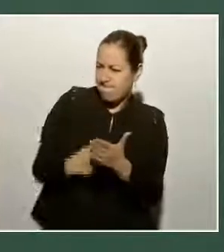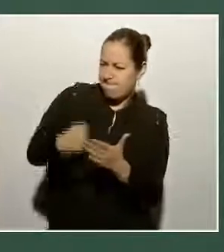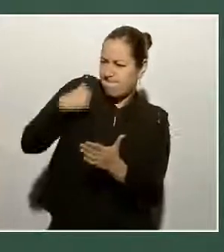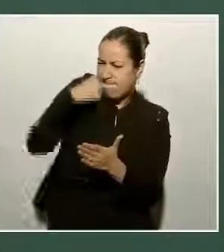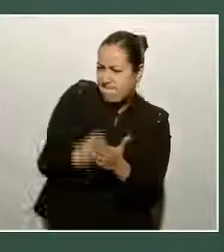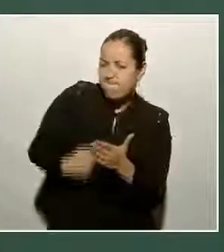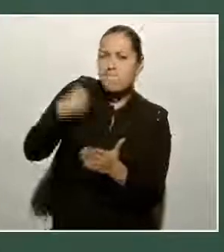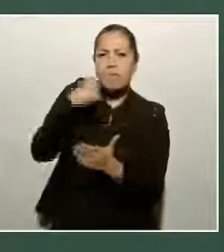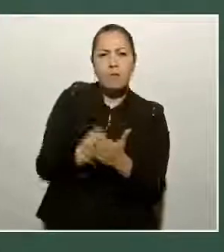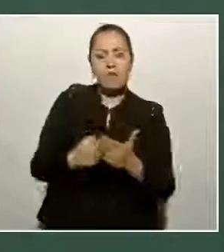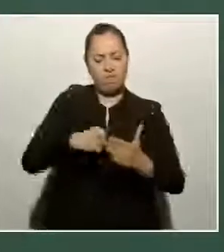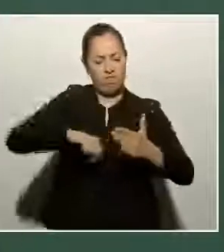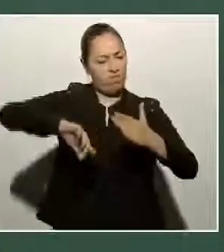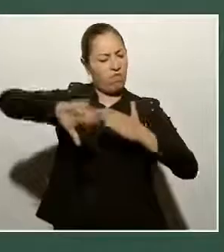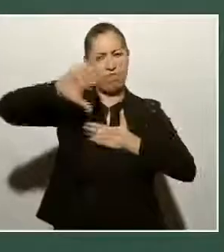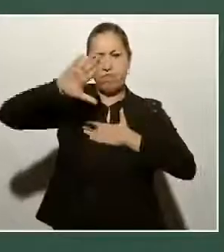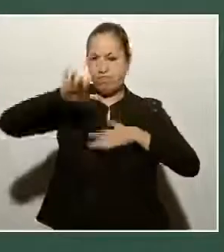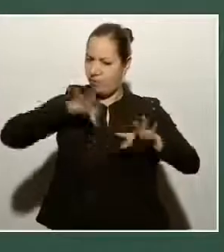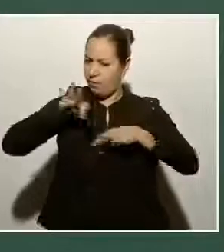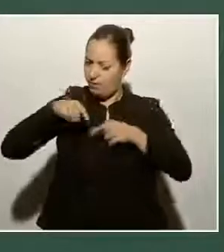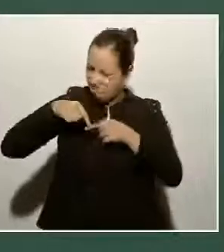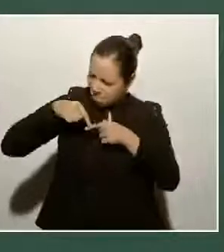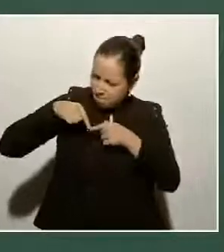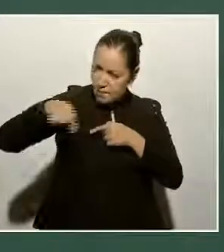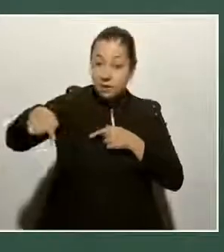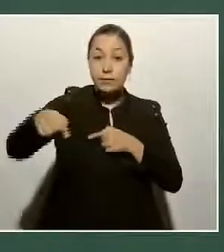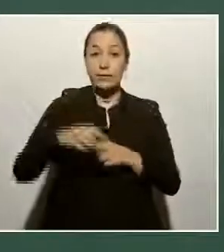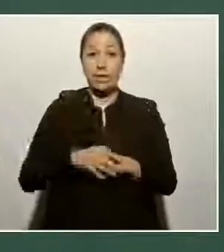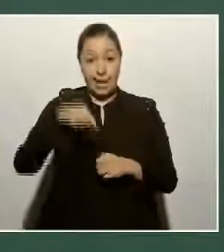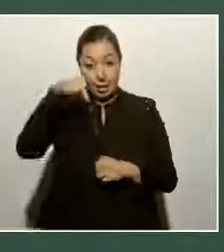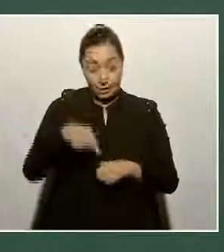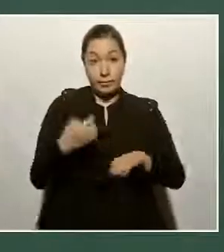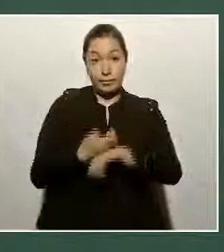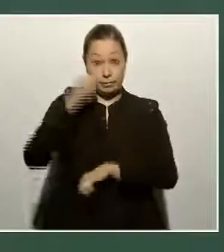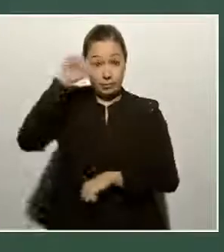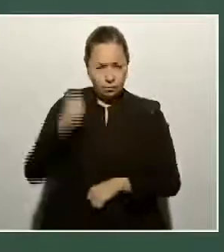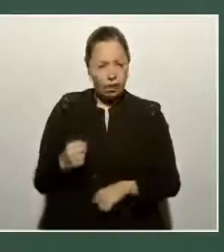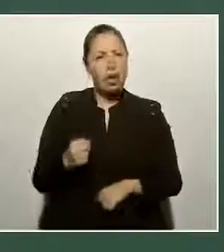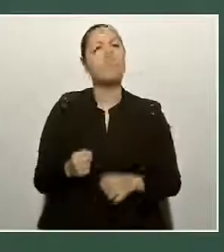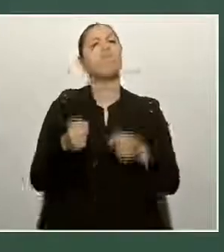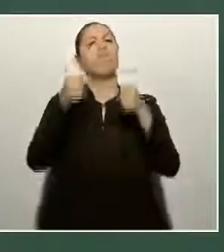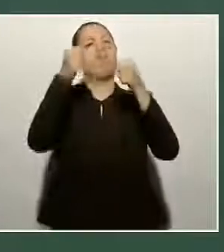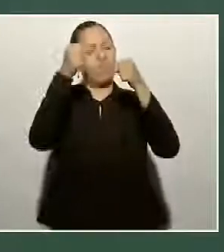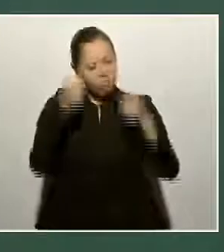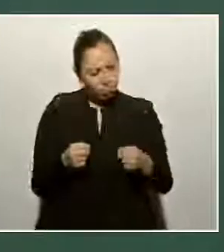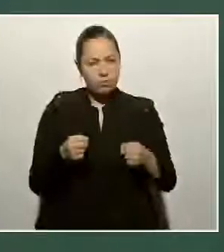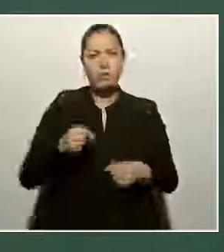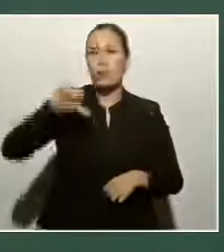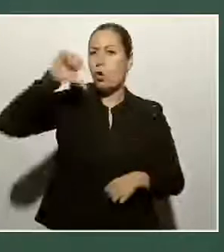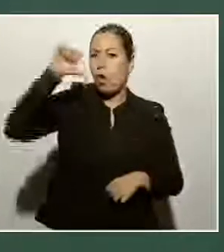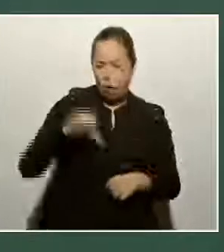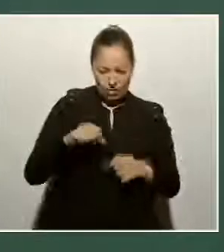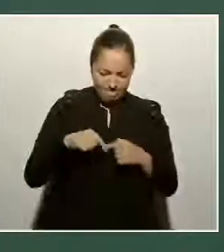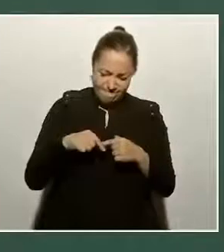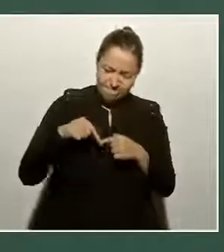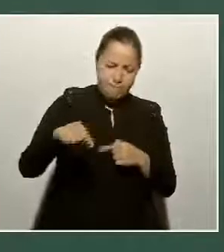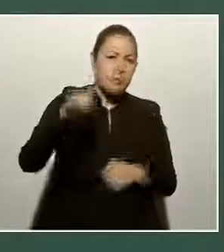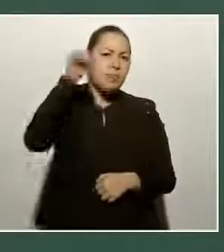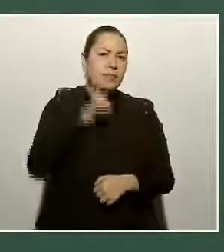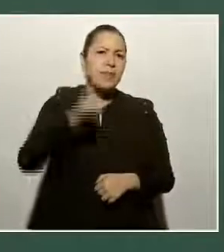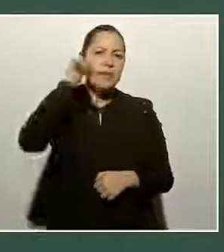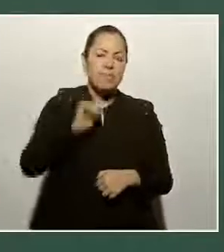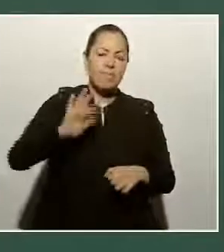ello estamos comprometidos. El pueblo sinaloense puede estar seguro de que hoy y siempre contará con el